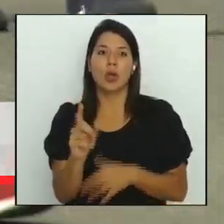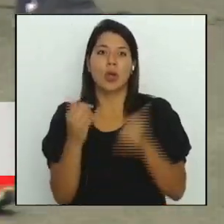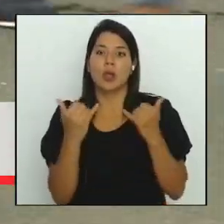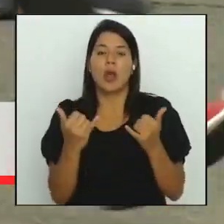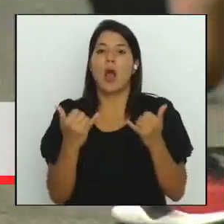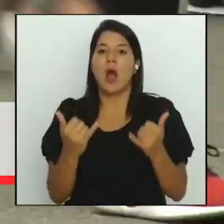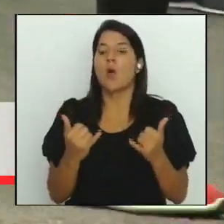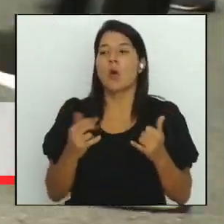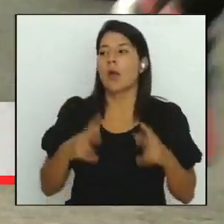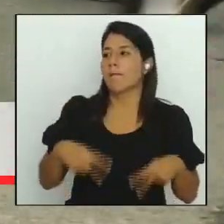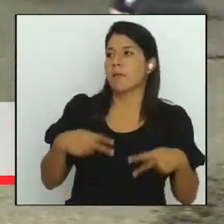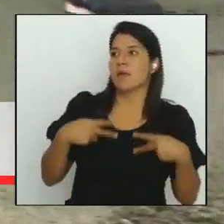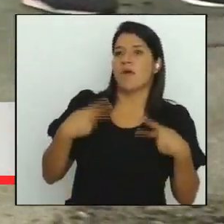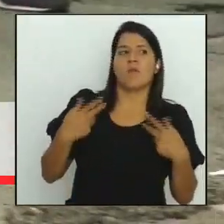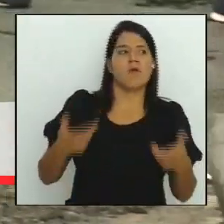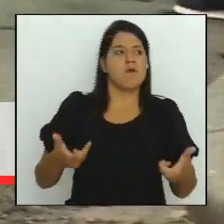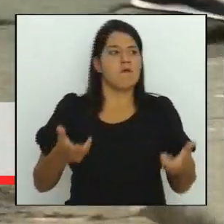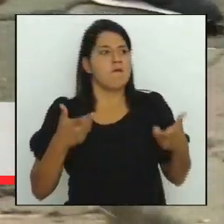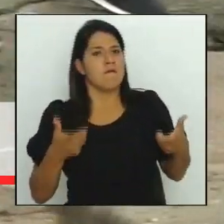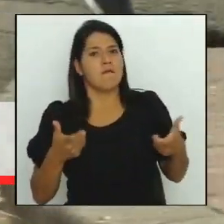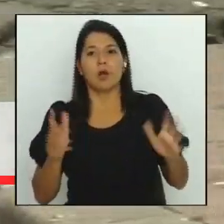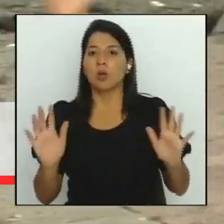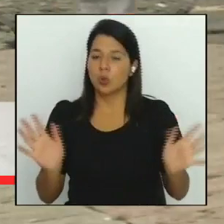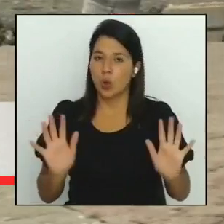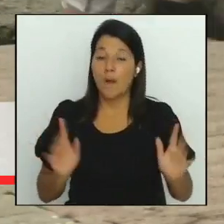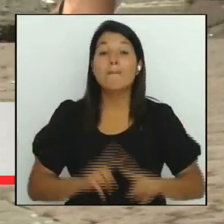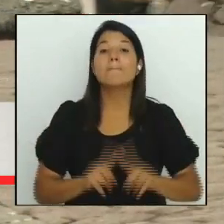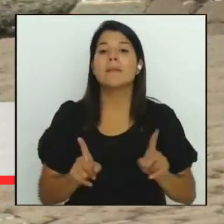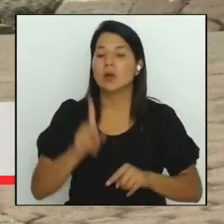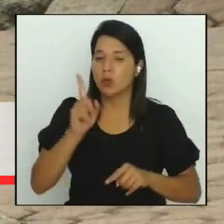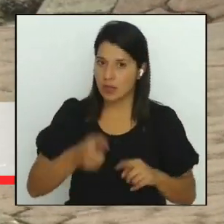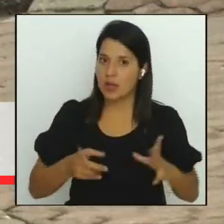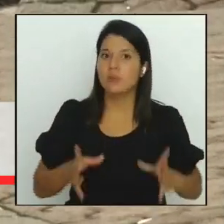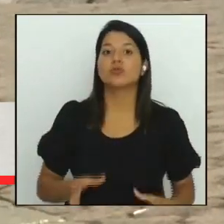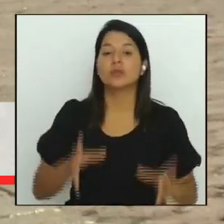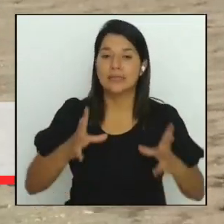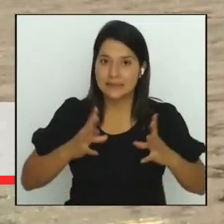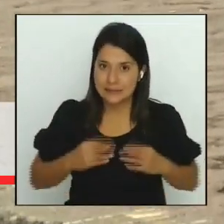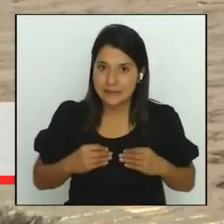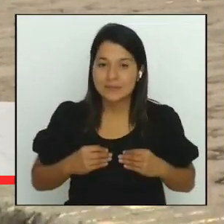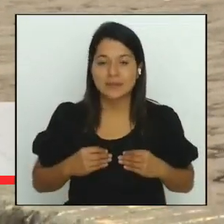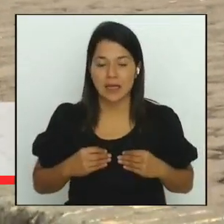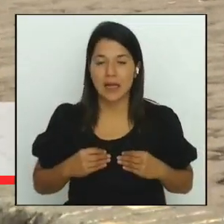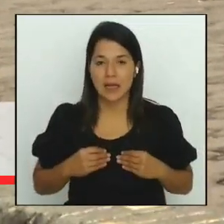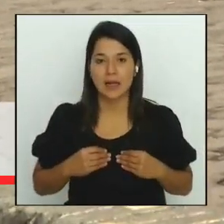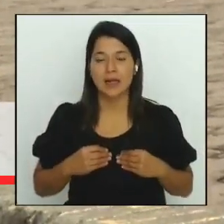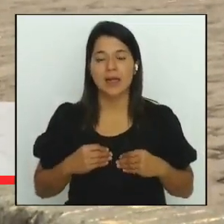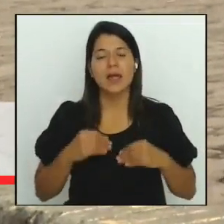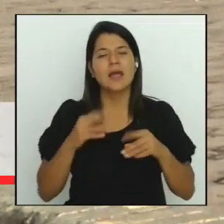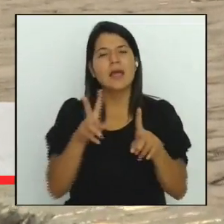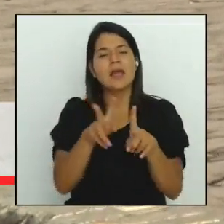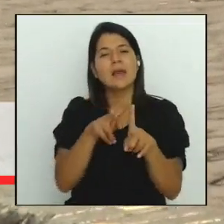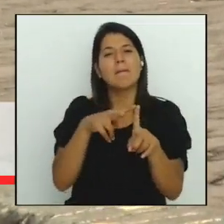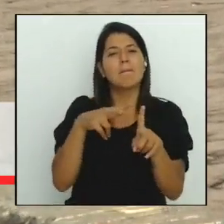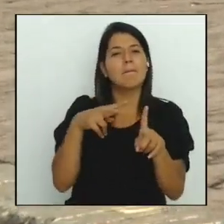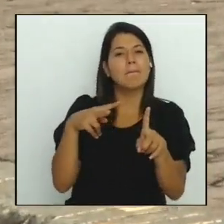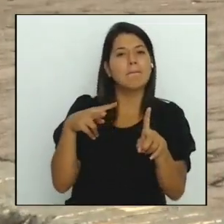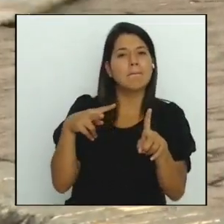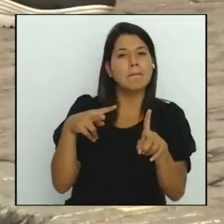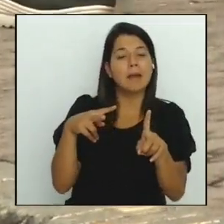pero sí tenemos que aceptar que las perspectivas con respecto al año